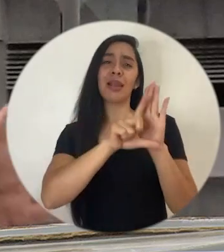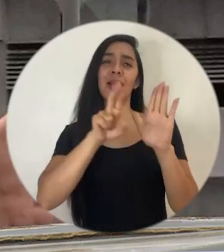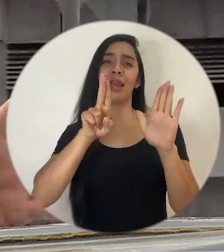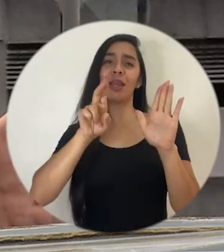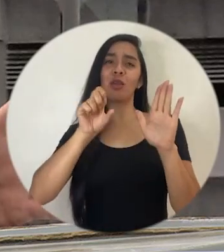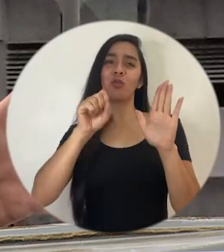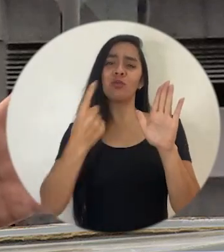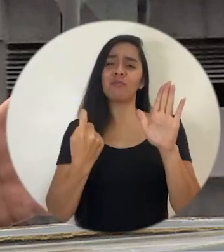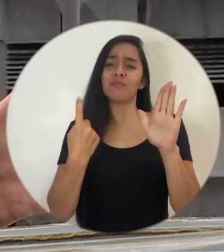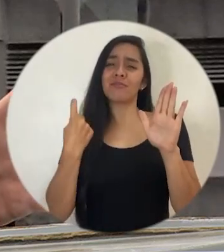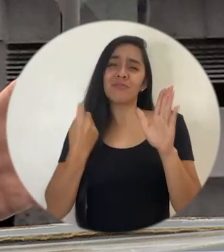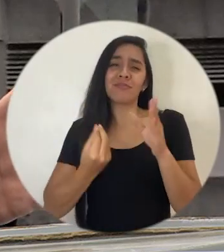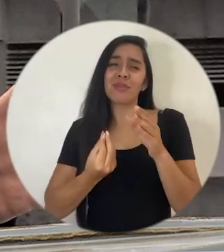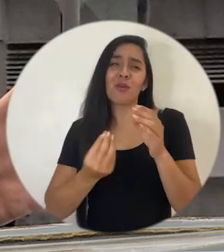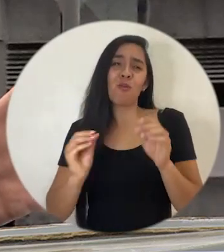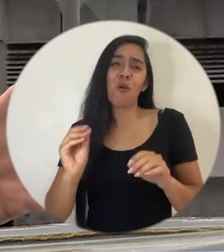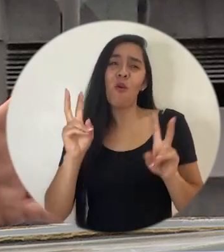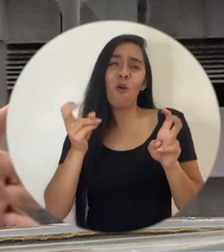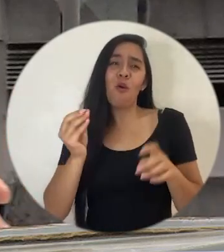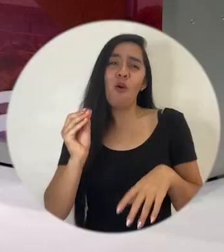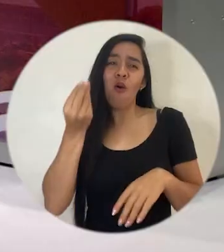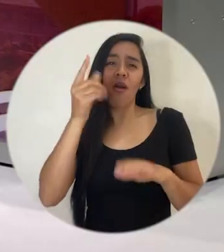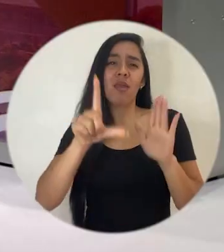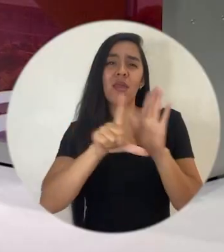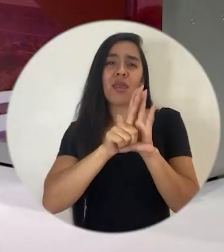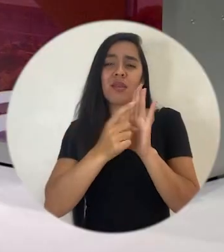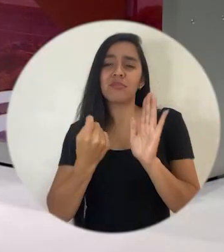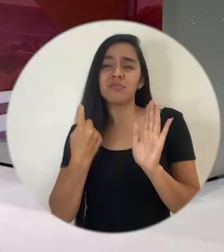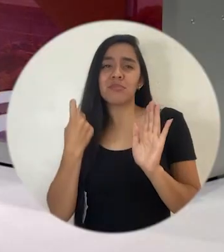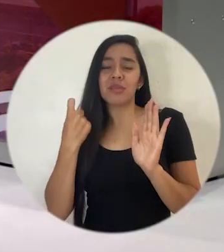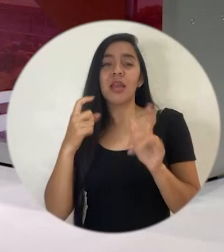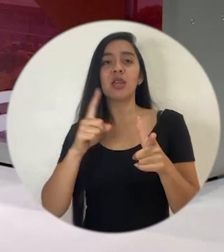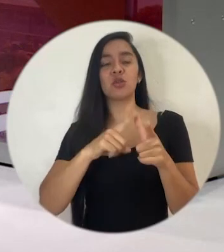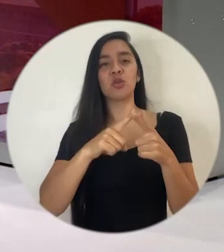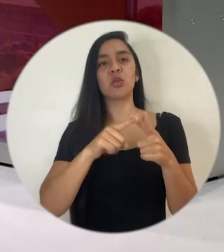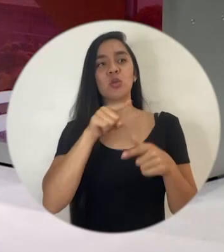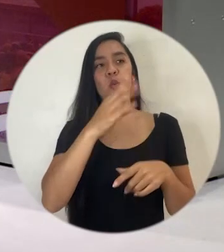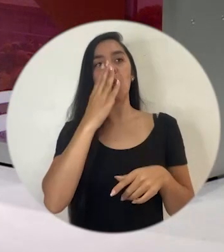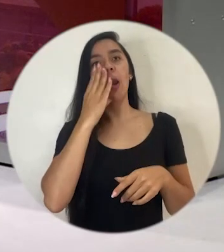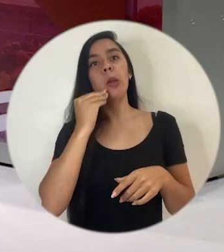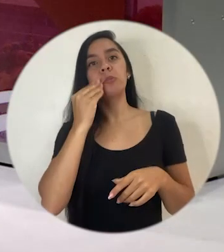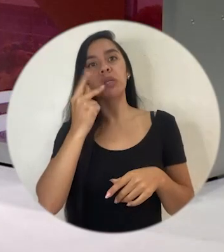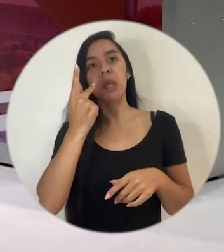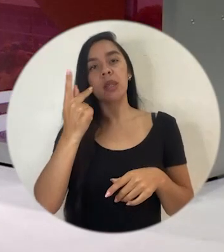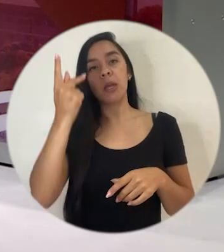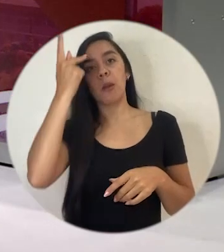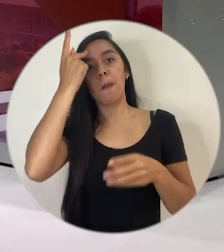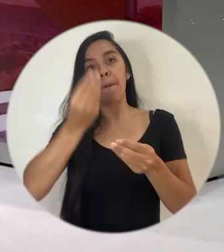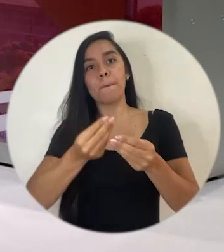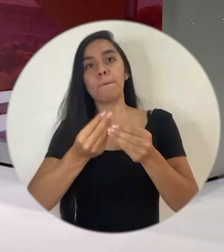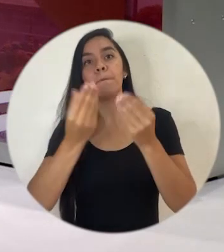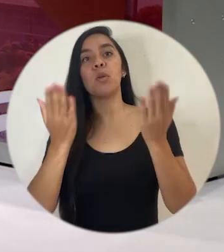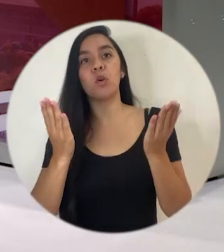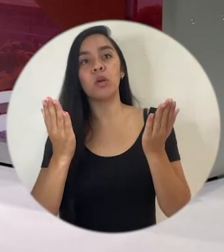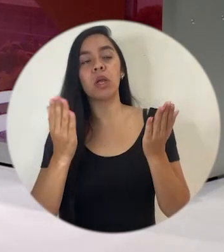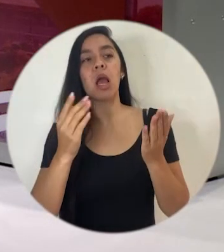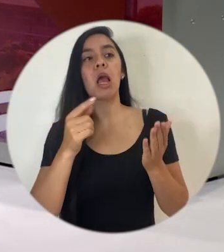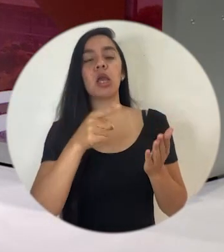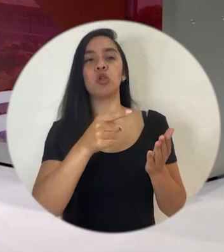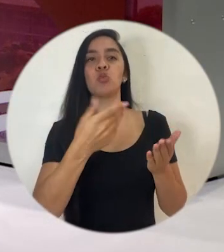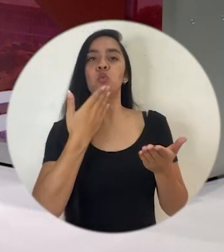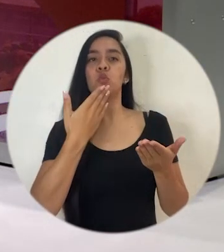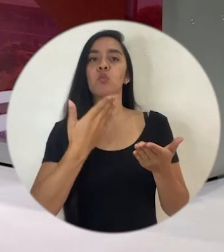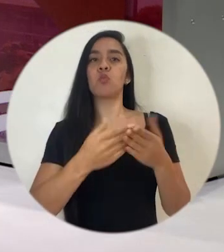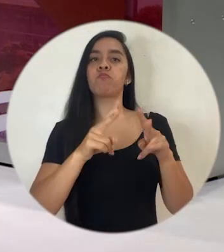es muy joven la ley de usura en estos tres años una experiencia de política pública me parece